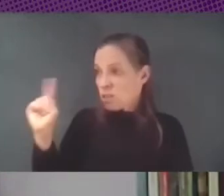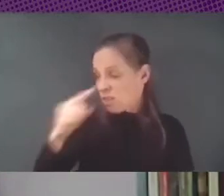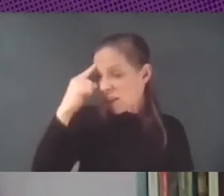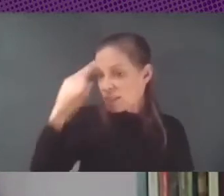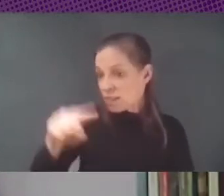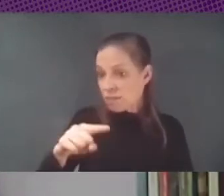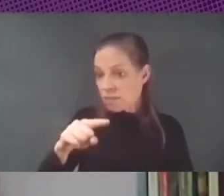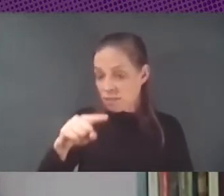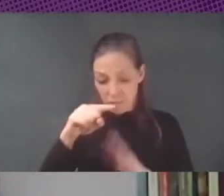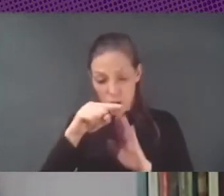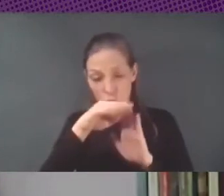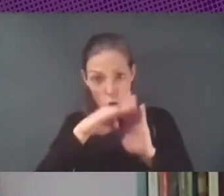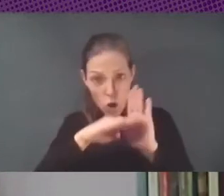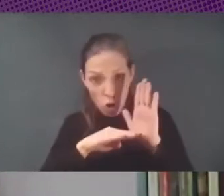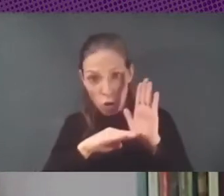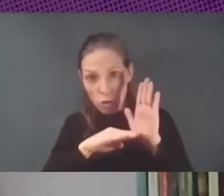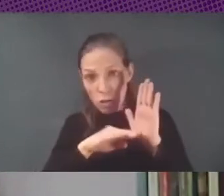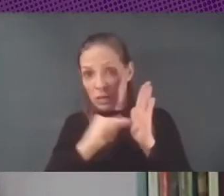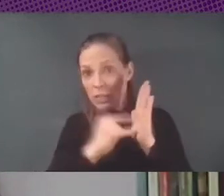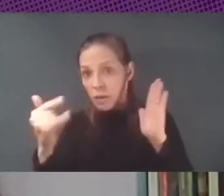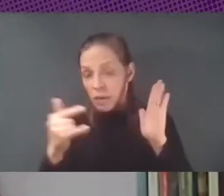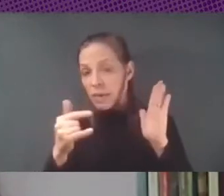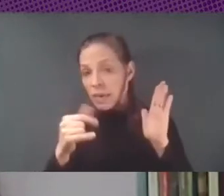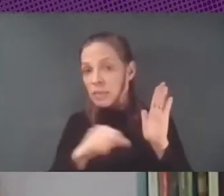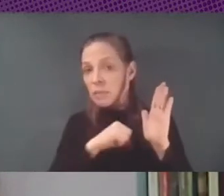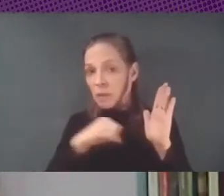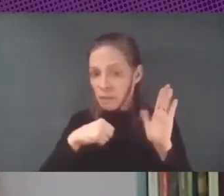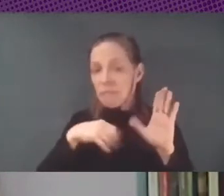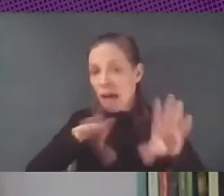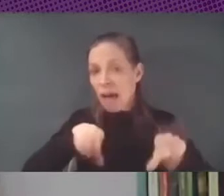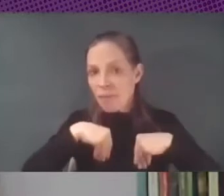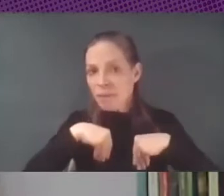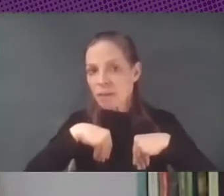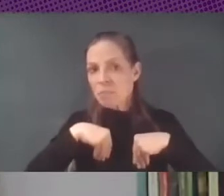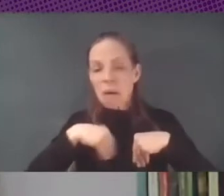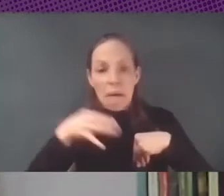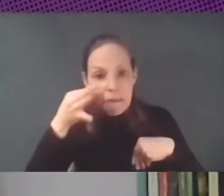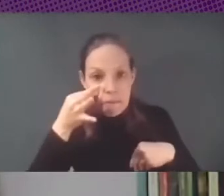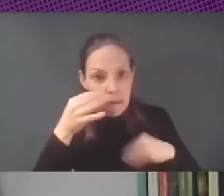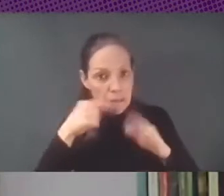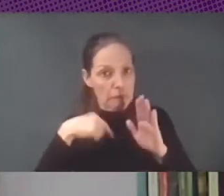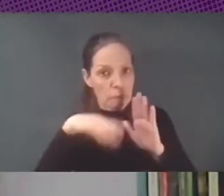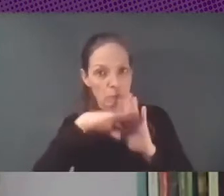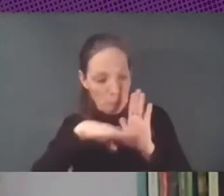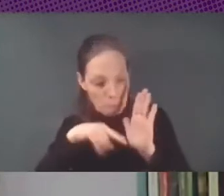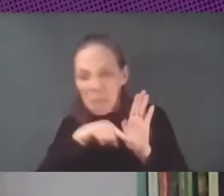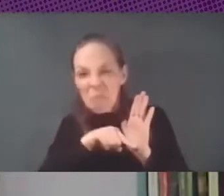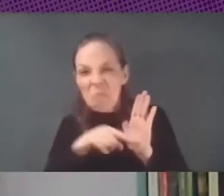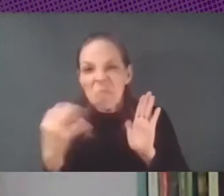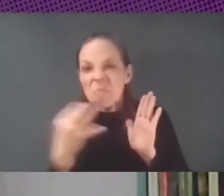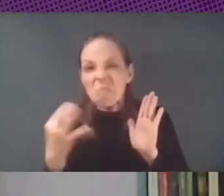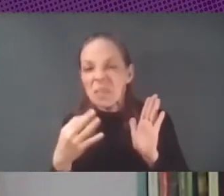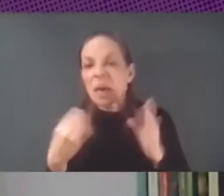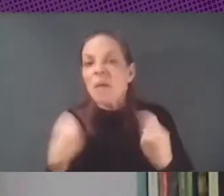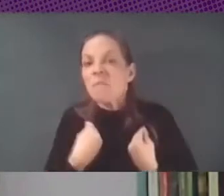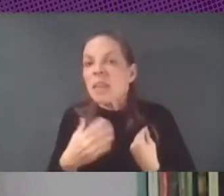condiciones de las tecnologías privativas ni tampoco qué implica en términos reales y concretos para la vida de las